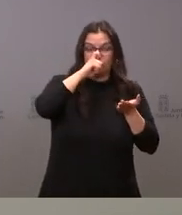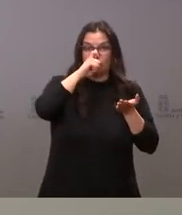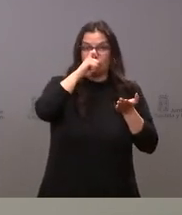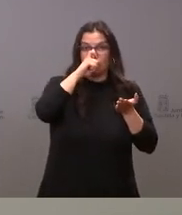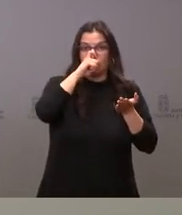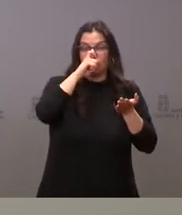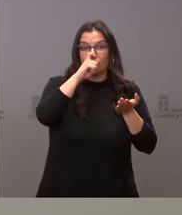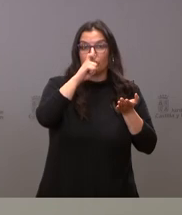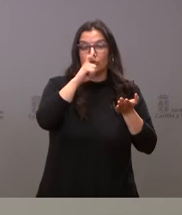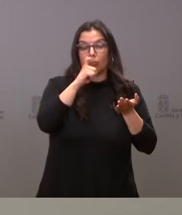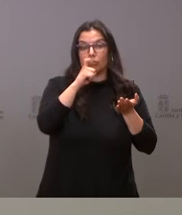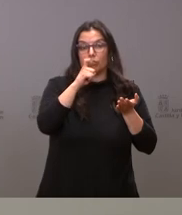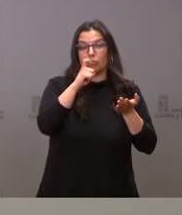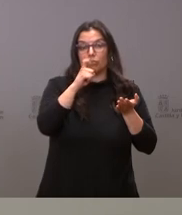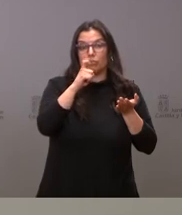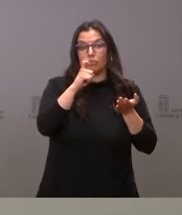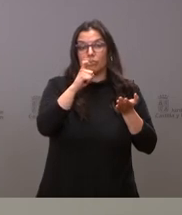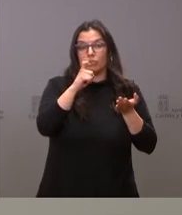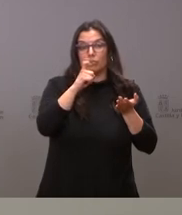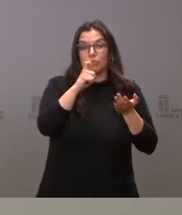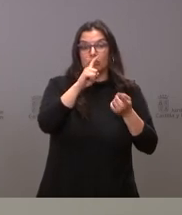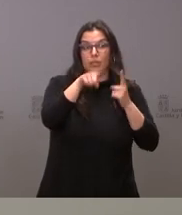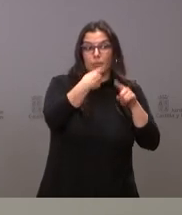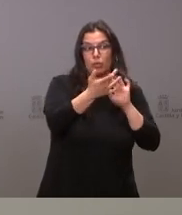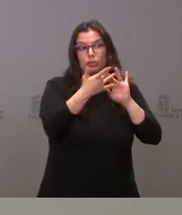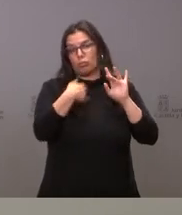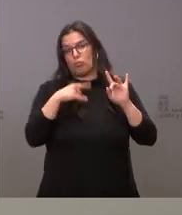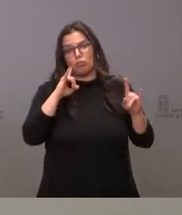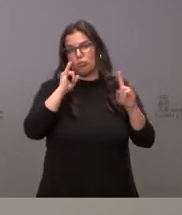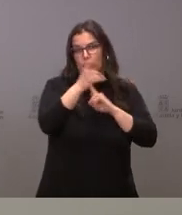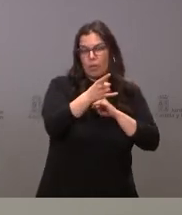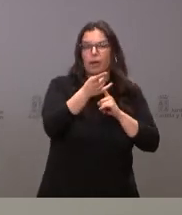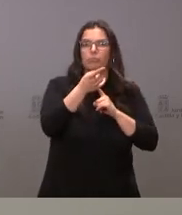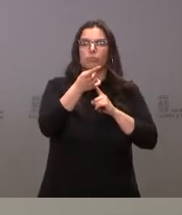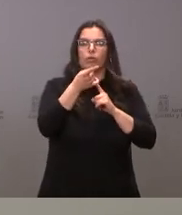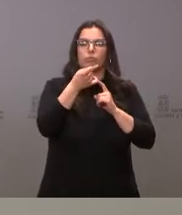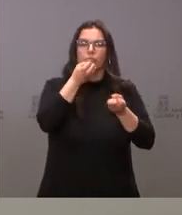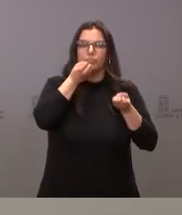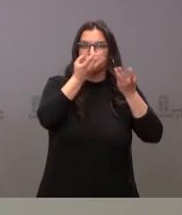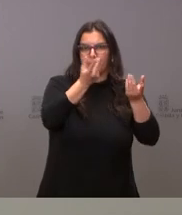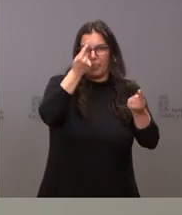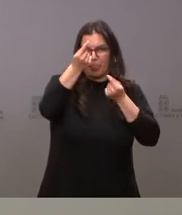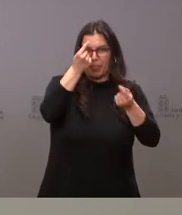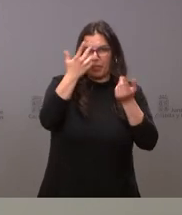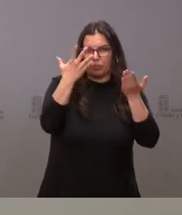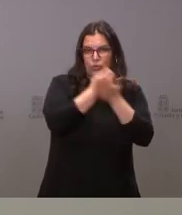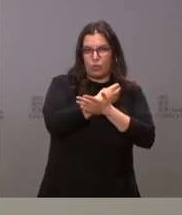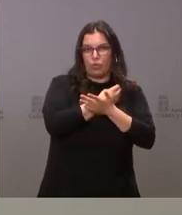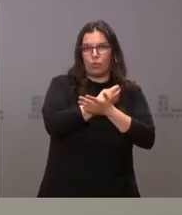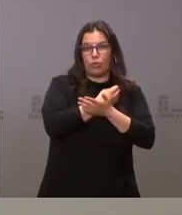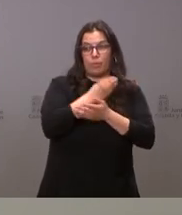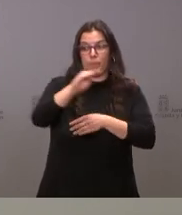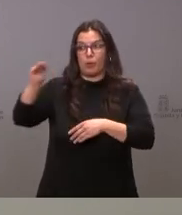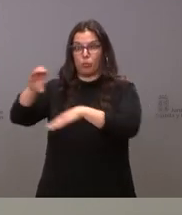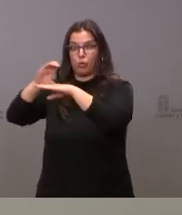nos se pone en contacto con nosotros o nosotros con ustedes pues les podremos dar datos detallados de los mismos en cuanto las consejerías nos lo puedan